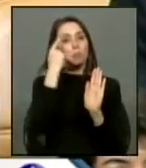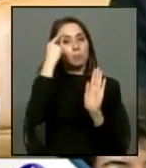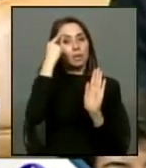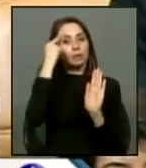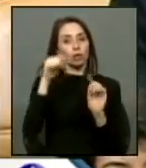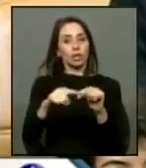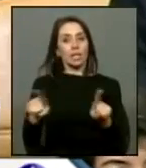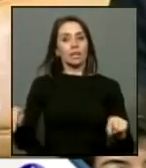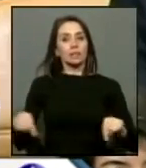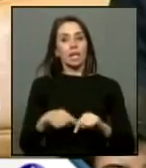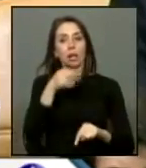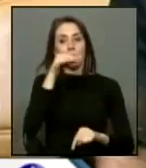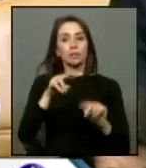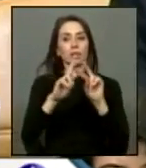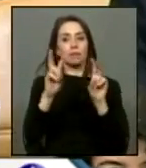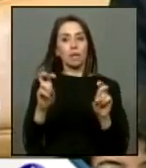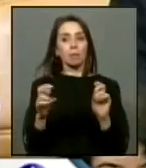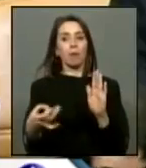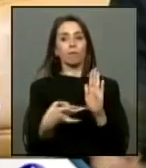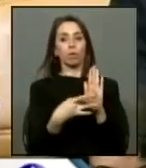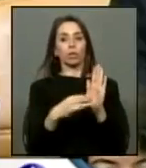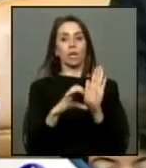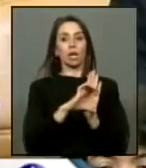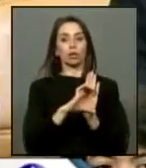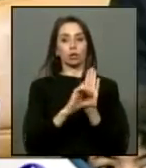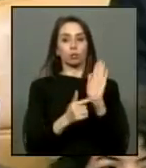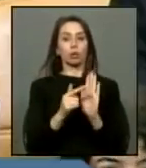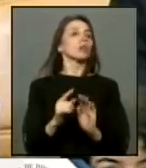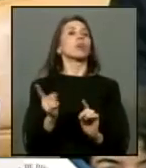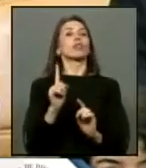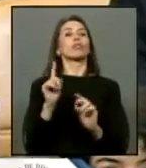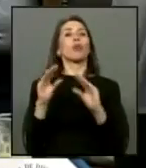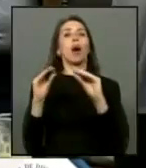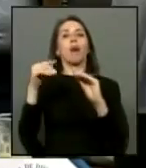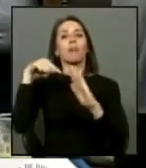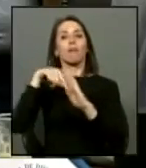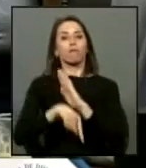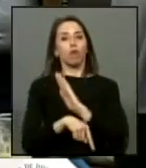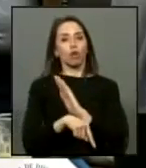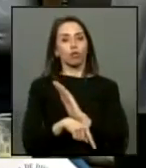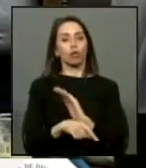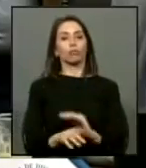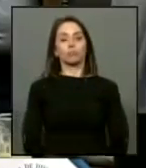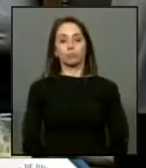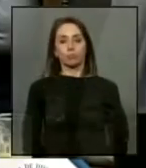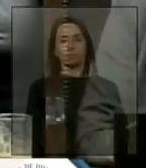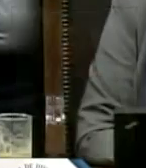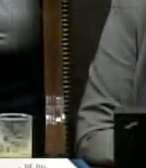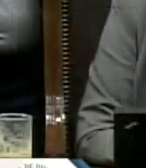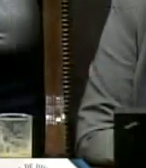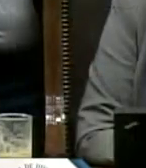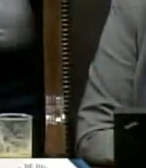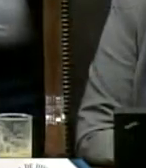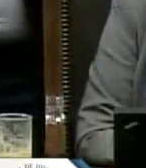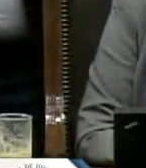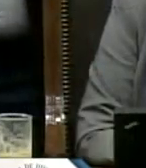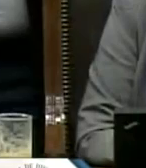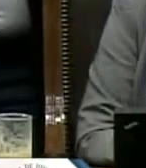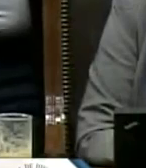pronunciamiento de la sala en esta materia es contrario a la constitución no entremos en el fondo yo quiero saludar al centro de madres Valle Verde